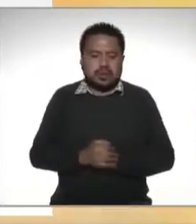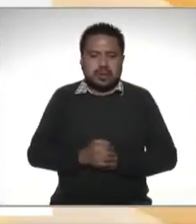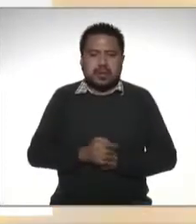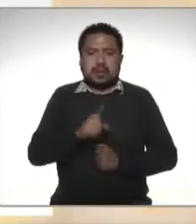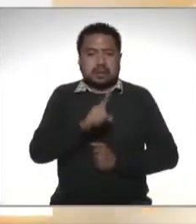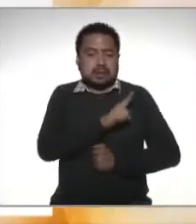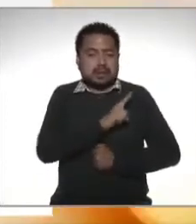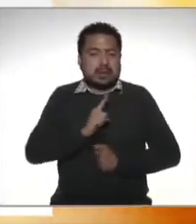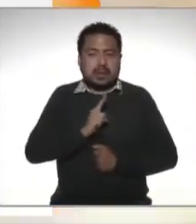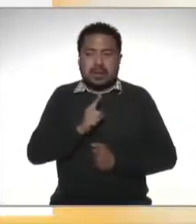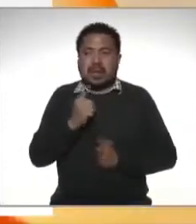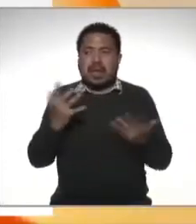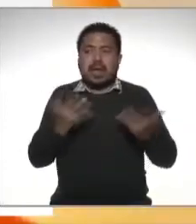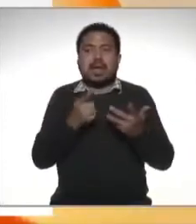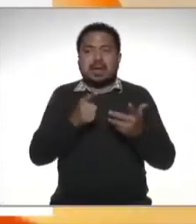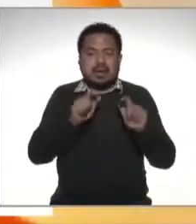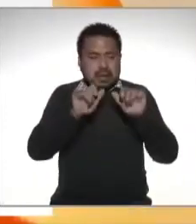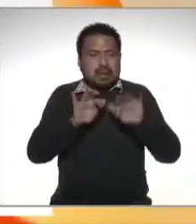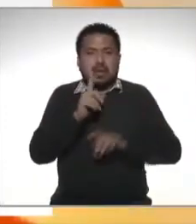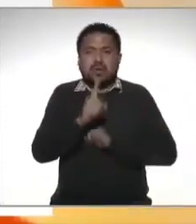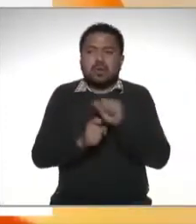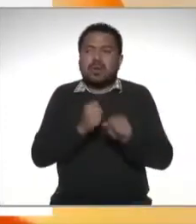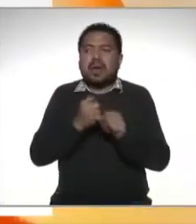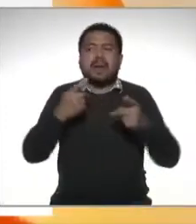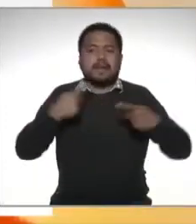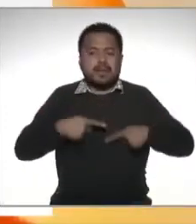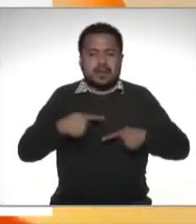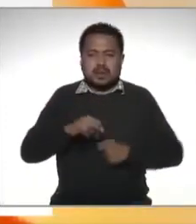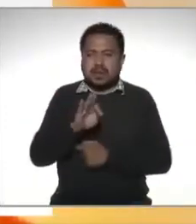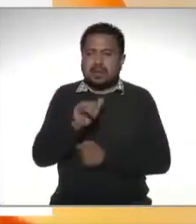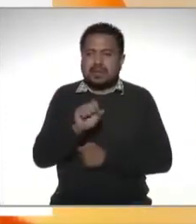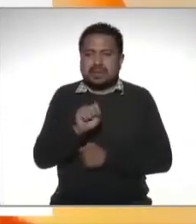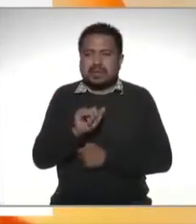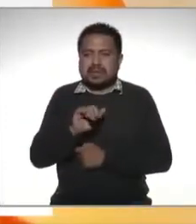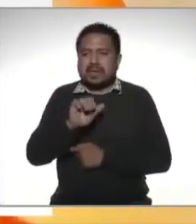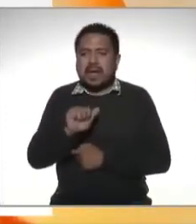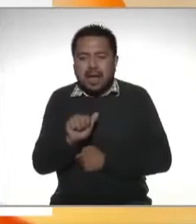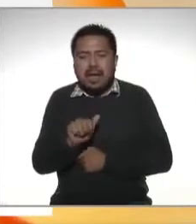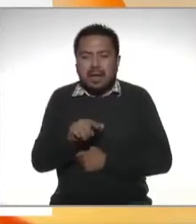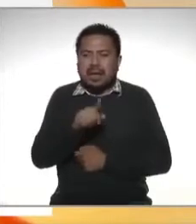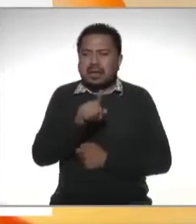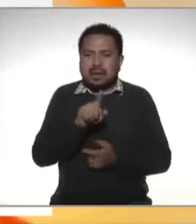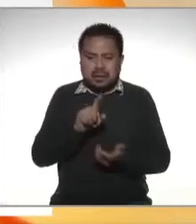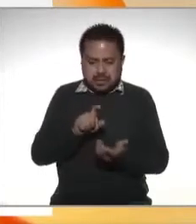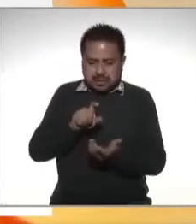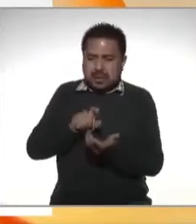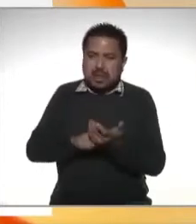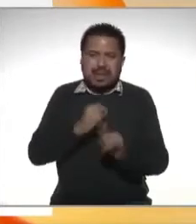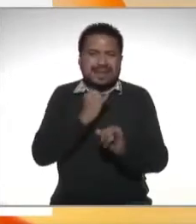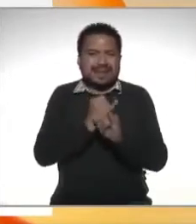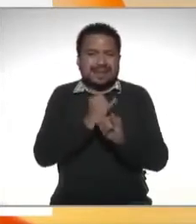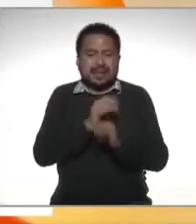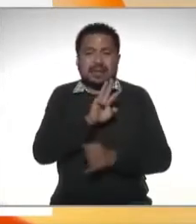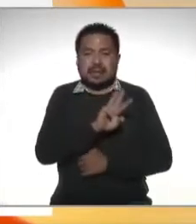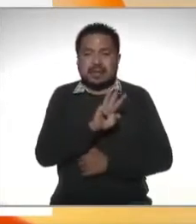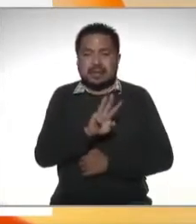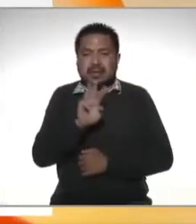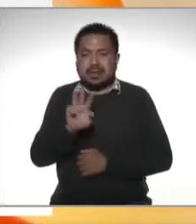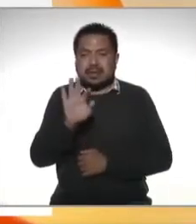pasos a seguir para la declaración anual de personas físicas vamos a entrar a la página www